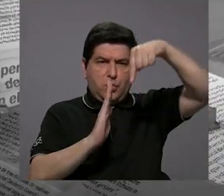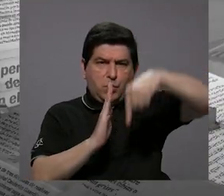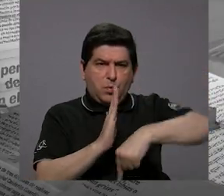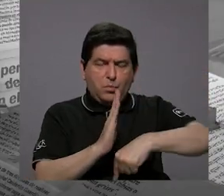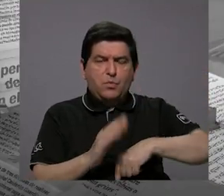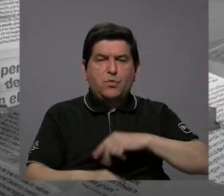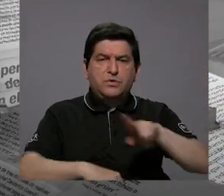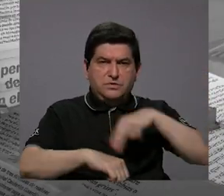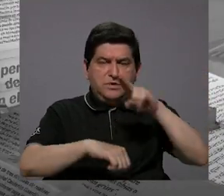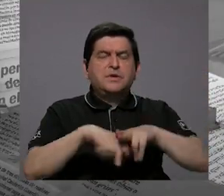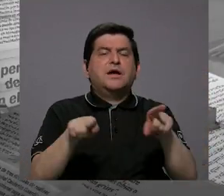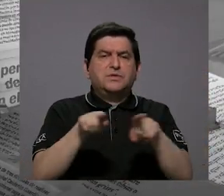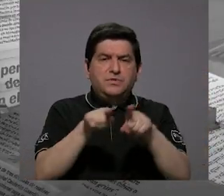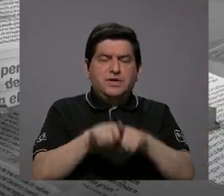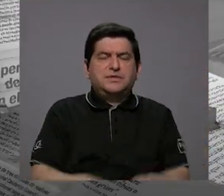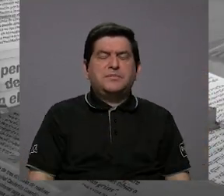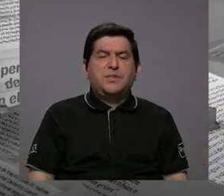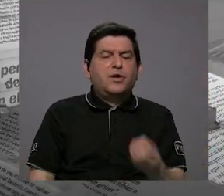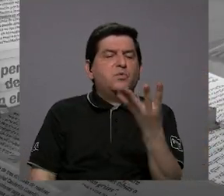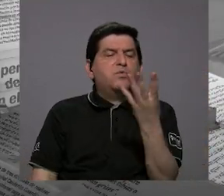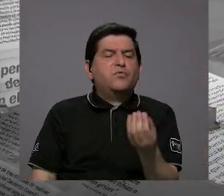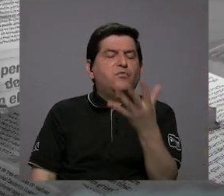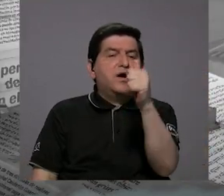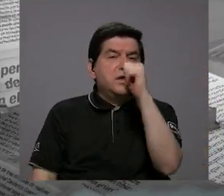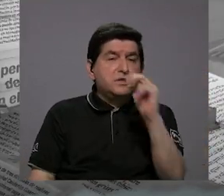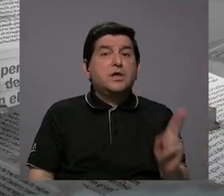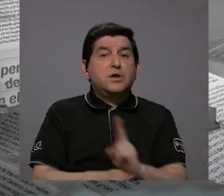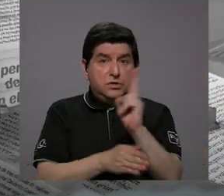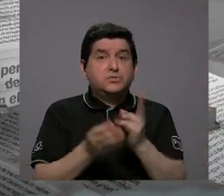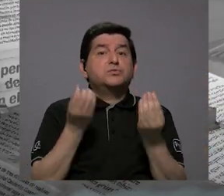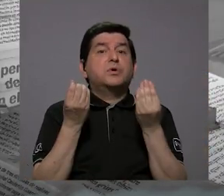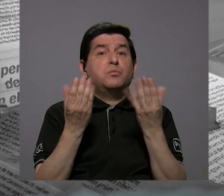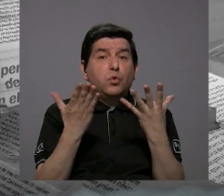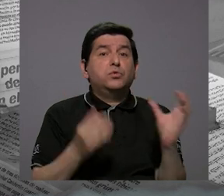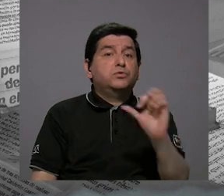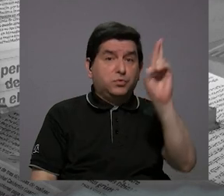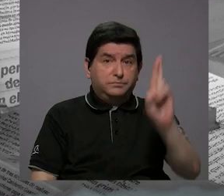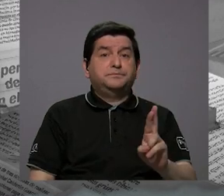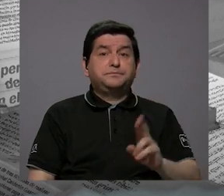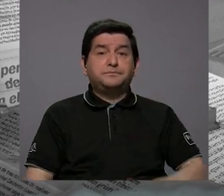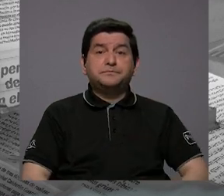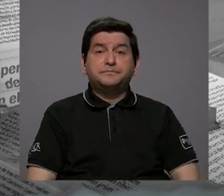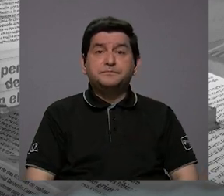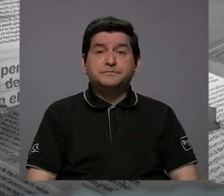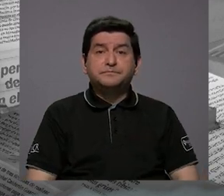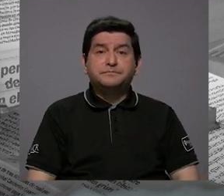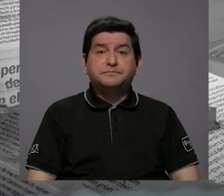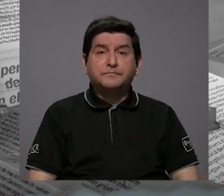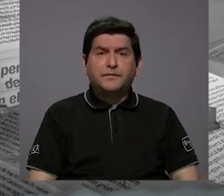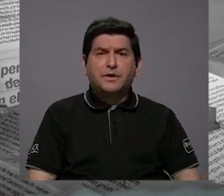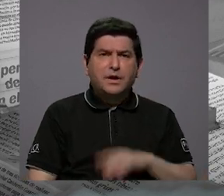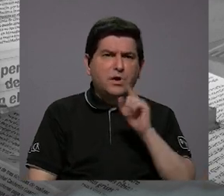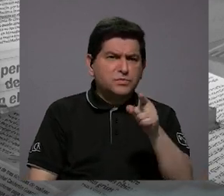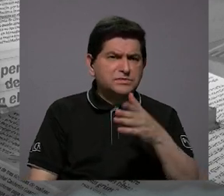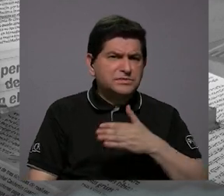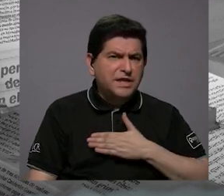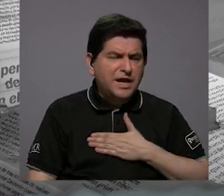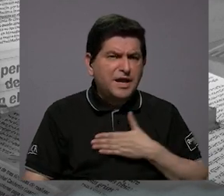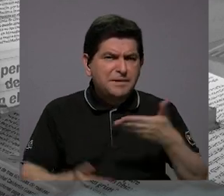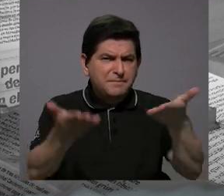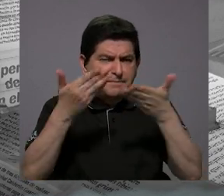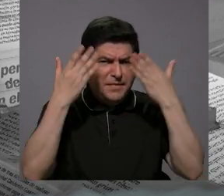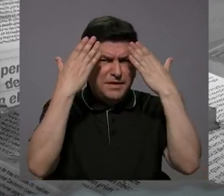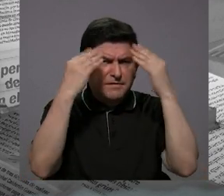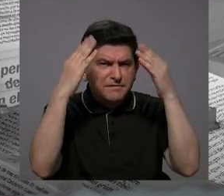Naturalmente puede descargar también como manantiales, que son muy utilizados en Costa Rica, por cierto. Usted me había pasado una